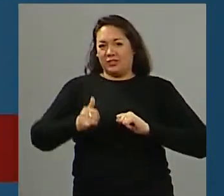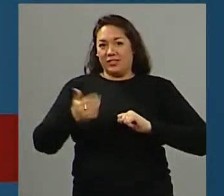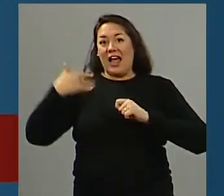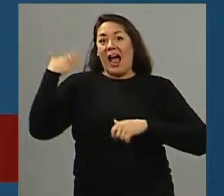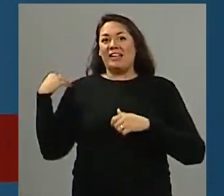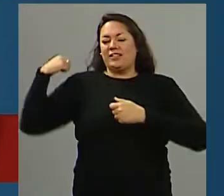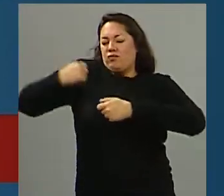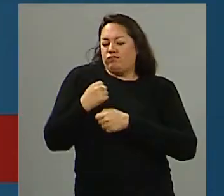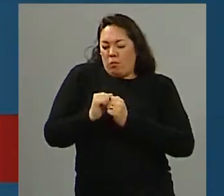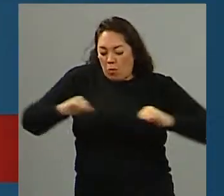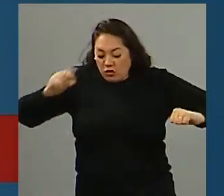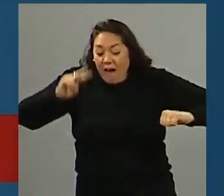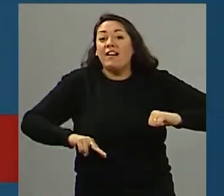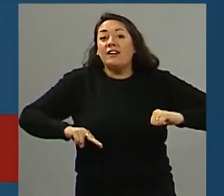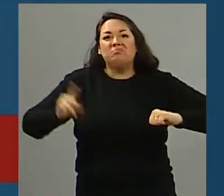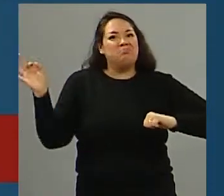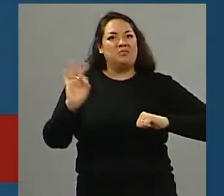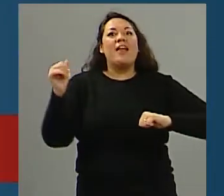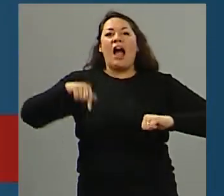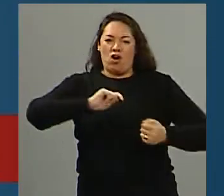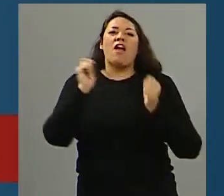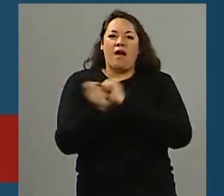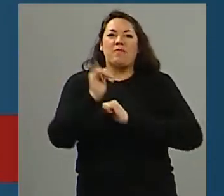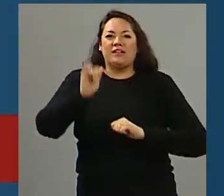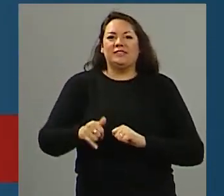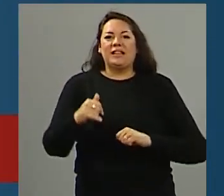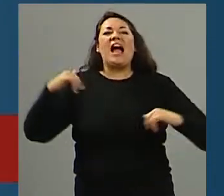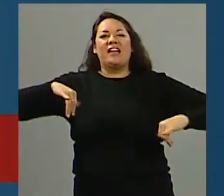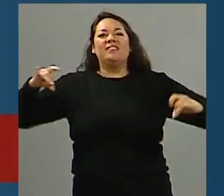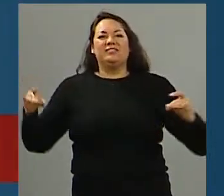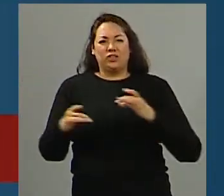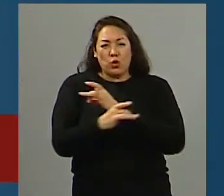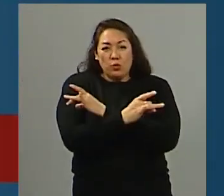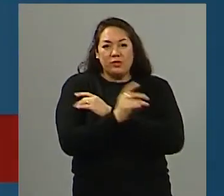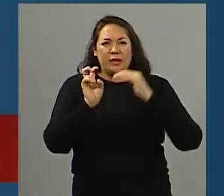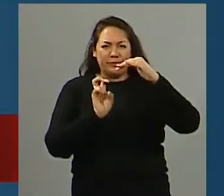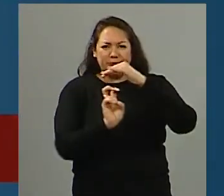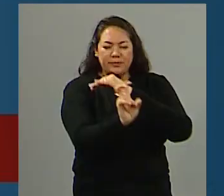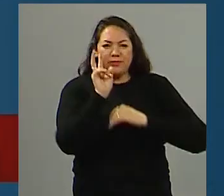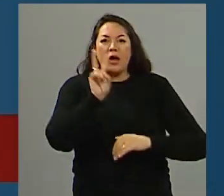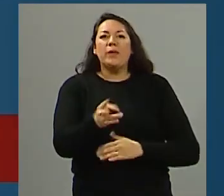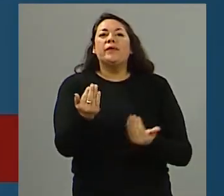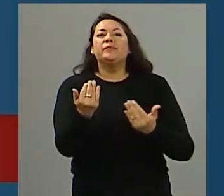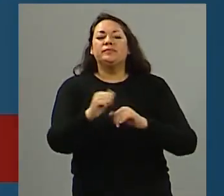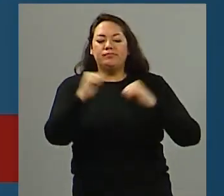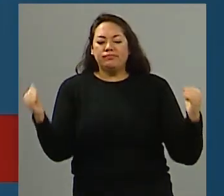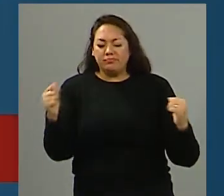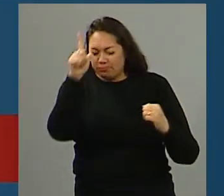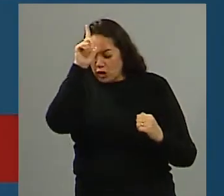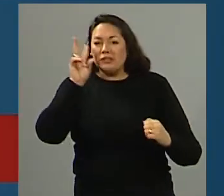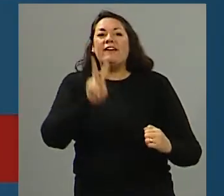bolso, ¿no? Y acá en las terminales de los ferries, en algunas terminales de Súbteca, tanto están chequeando. Y no me parece mal,